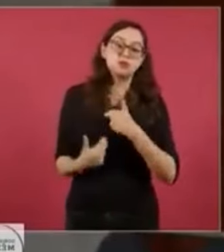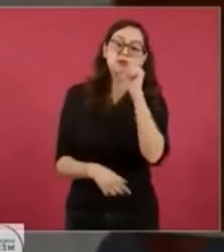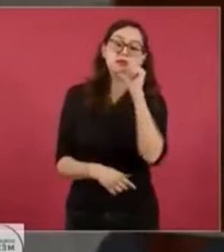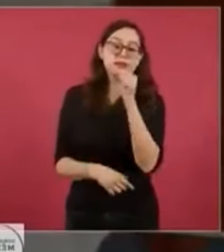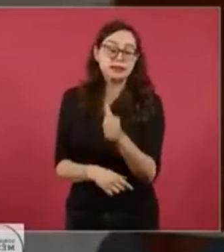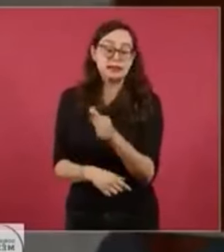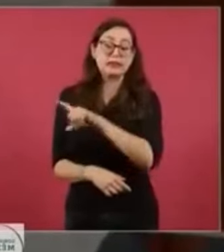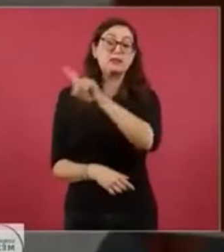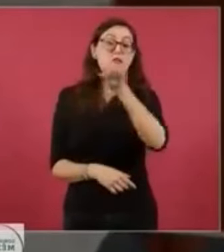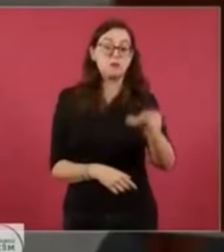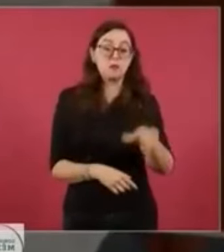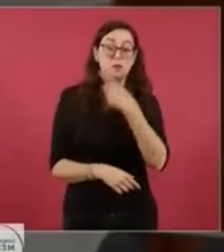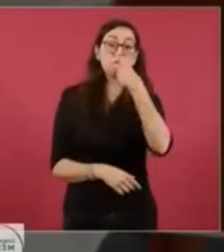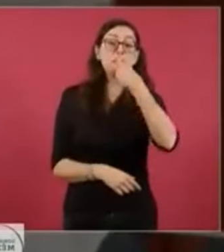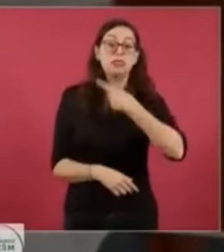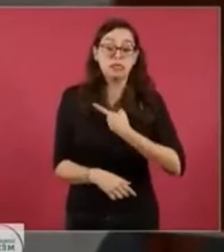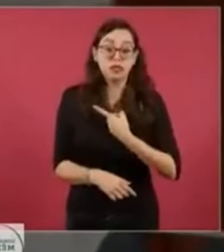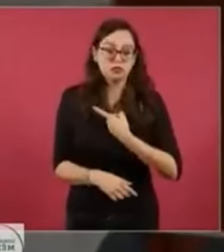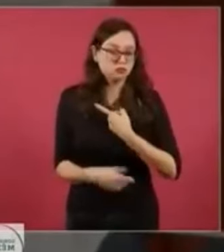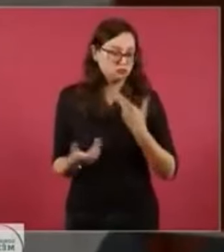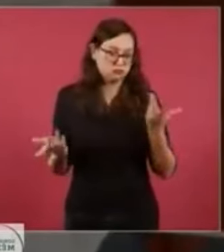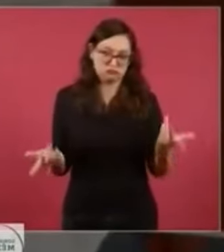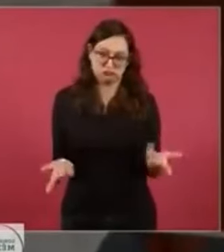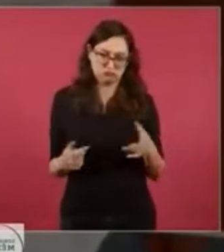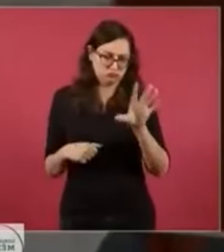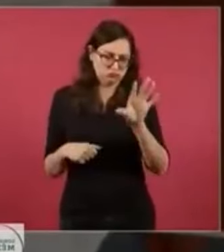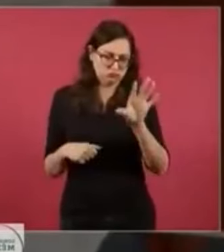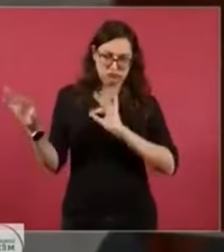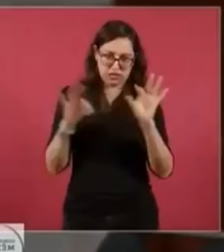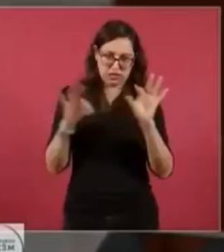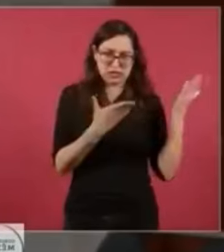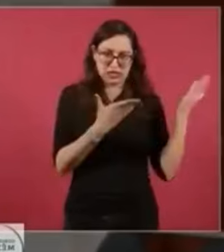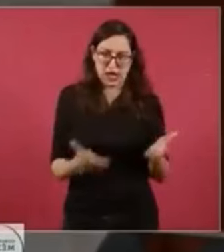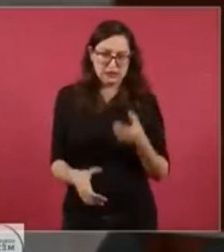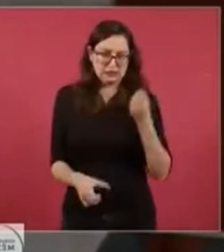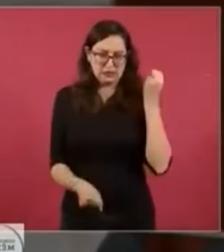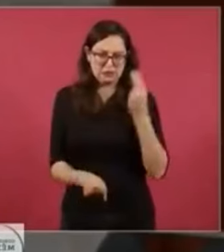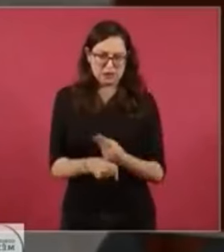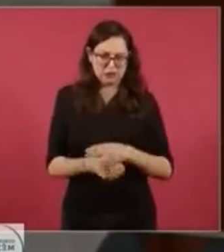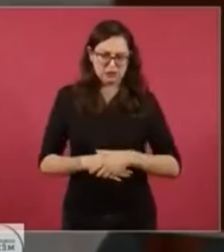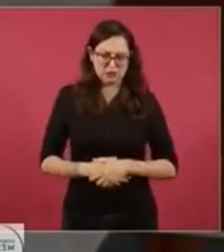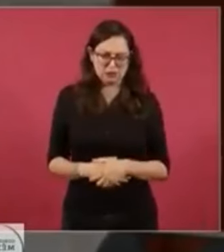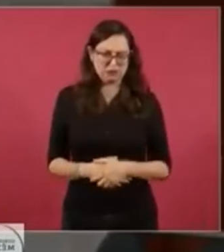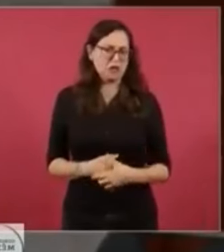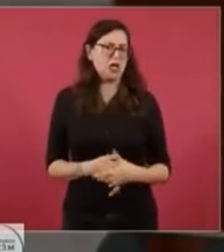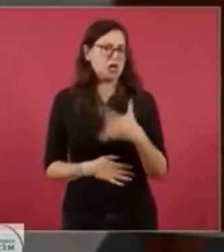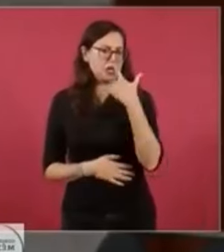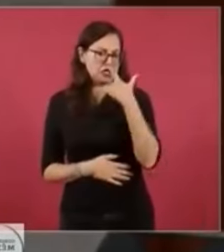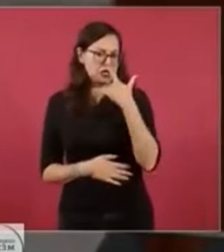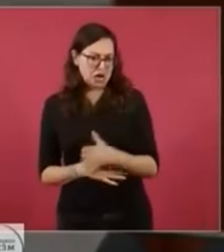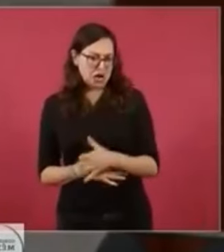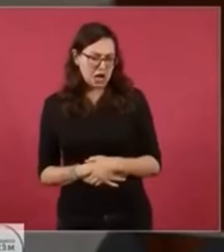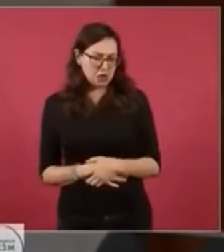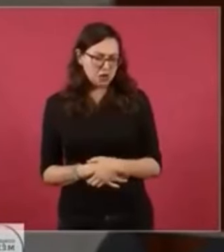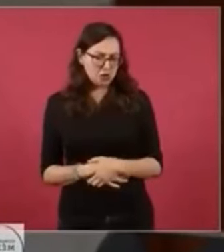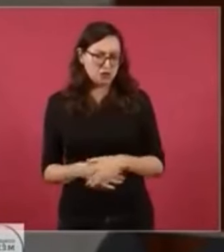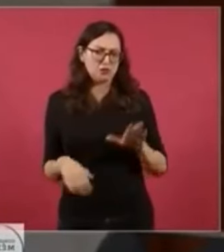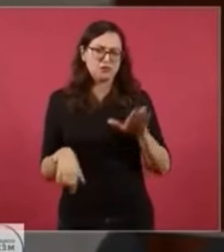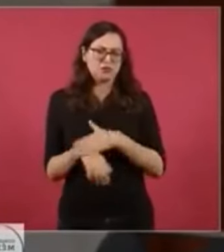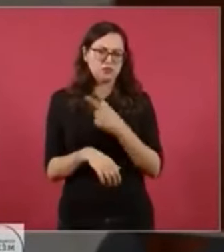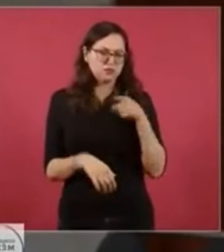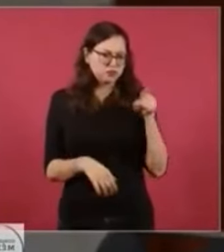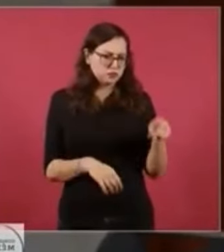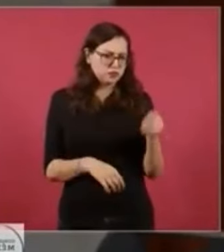asistencia, los elegimos por asistencia y yo dije, pues qué raro, porque acabas de dejar pasar a